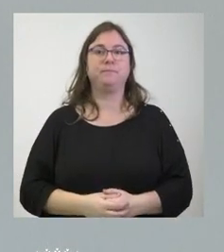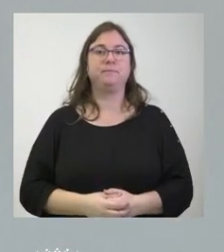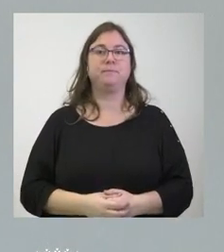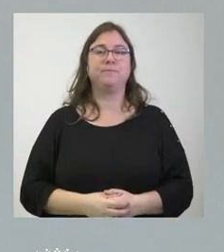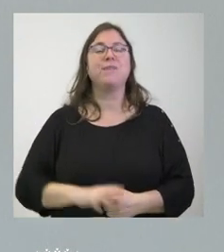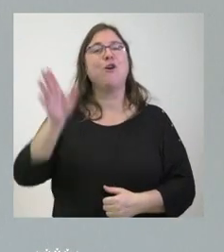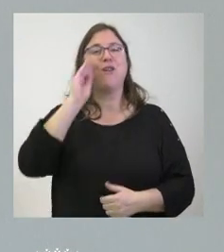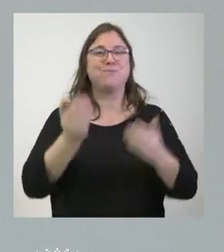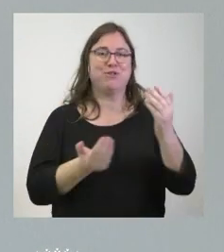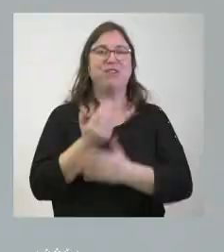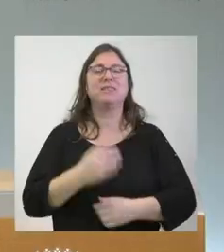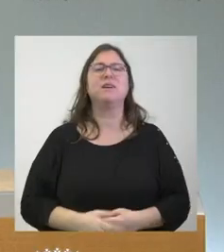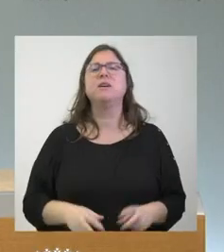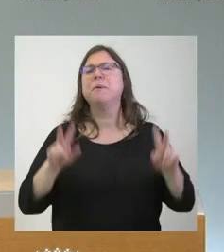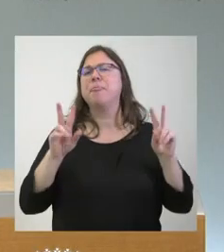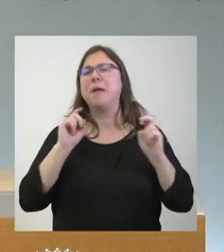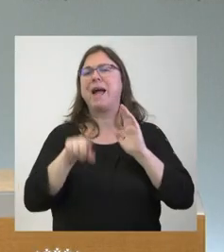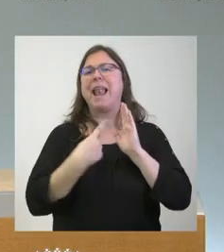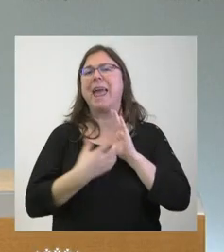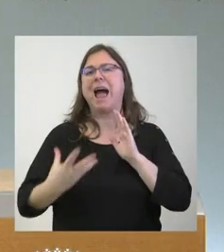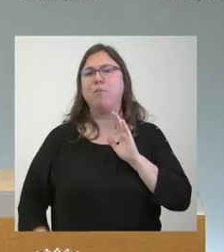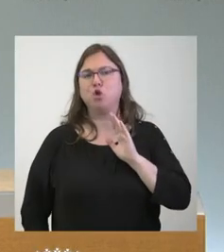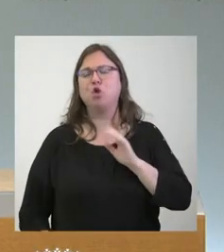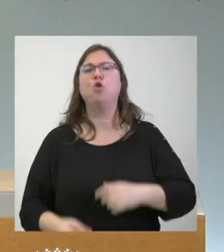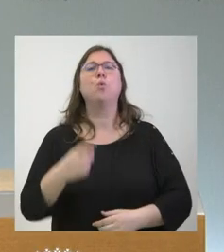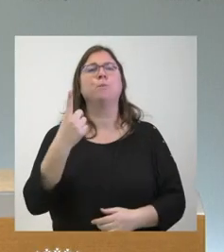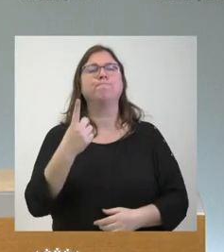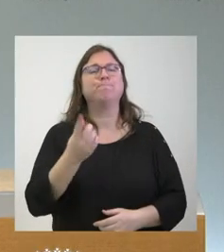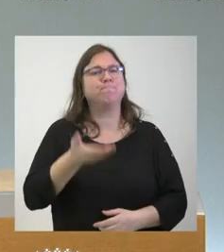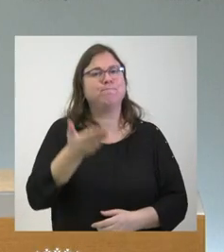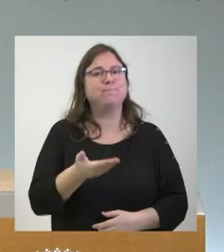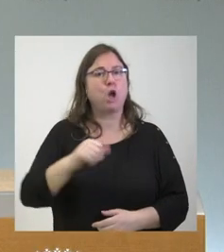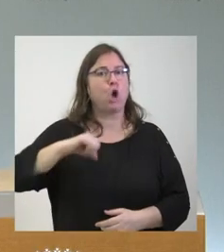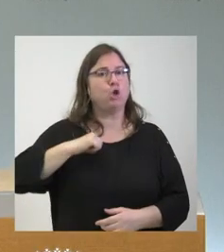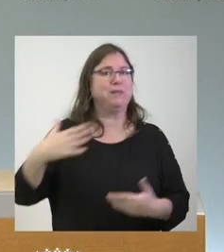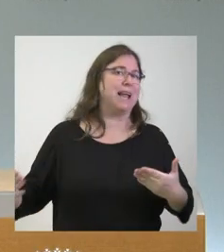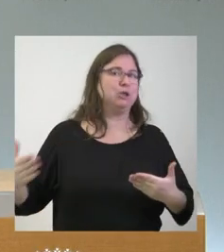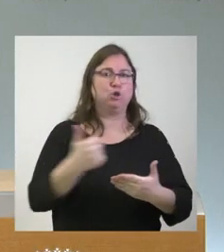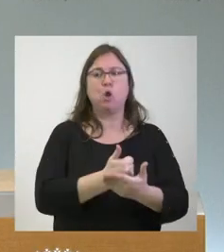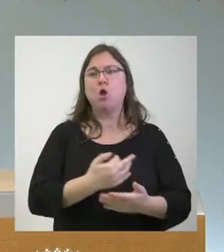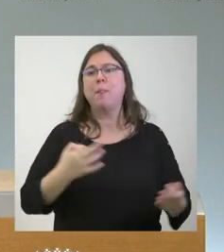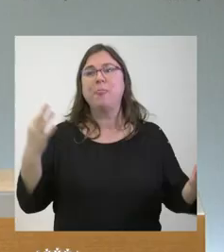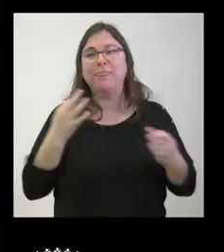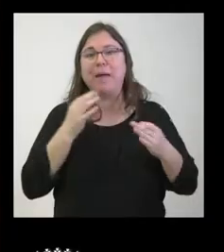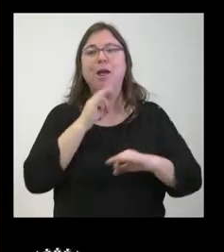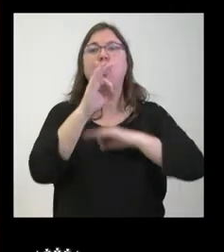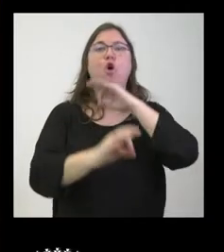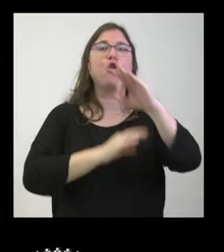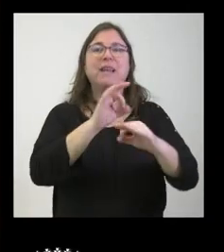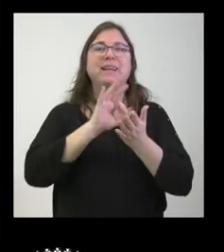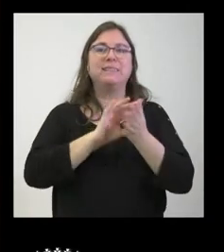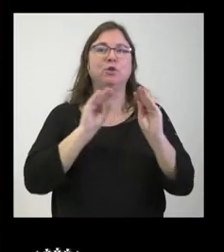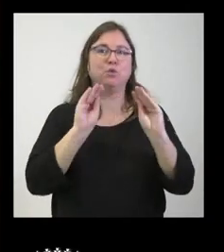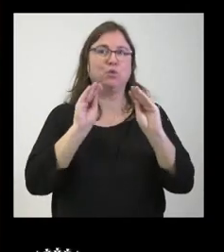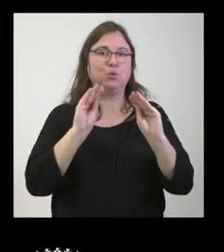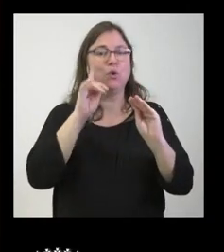Hola, sí, buenos días. Sobre la ley del aborto, una de las claves es que todos los hospitales van a tener que organizar sus servicios para